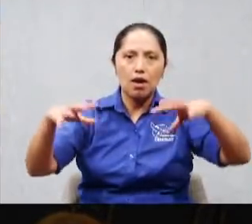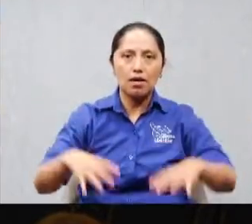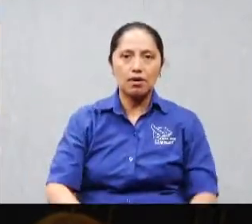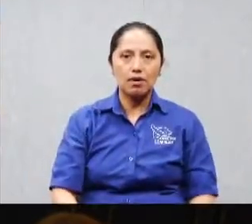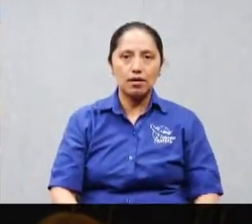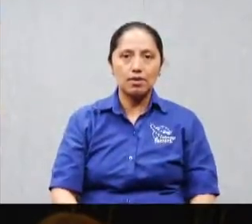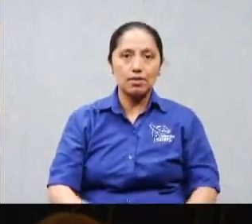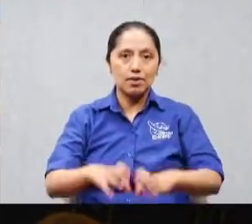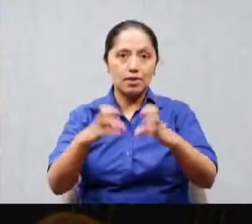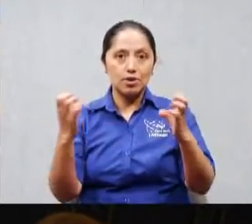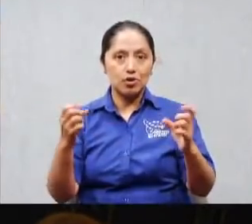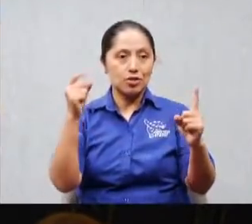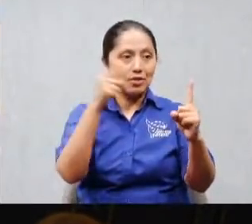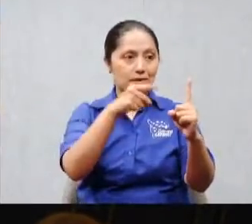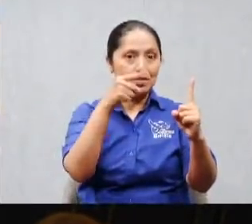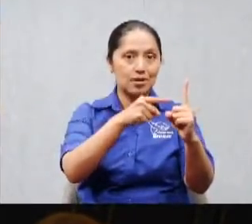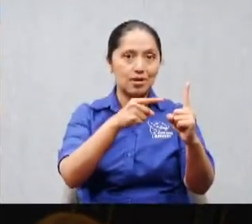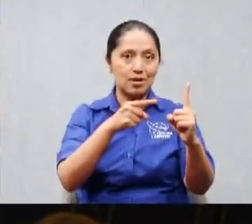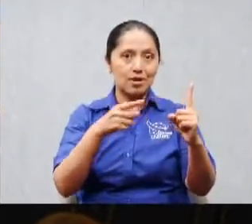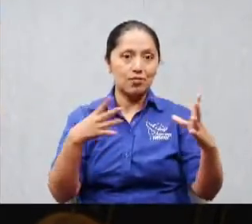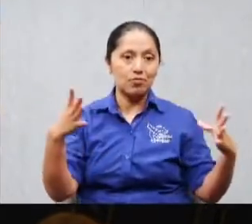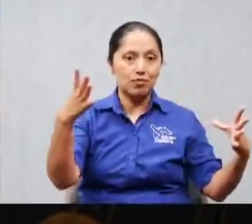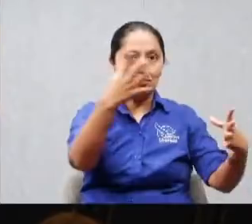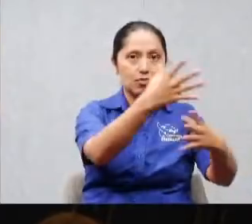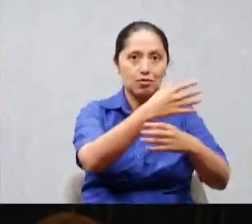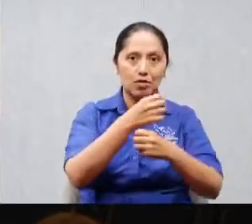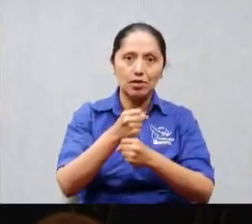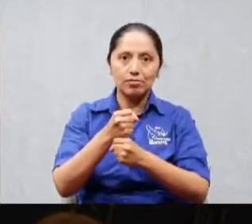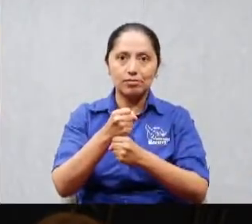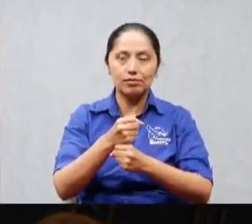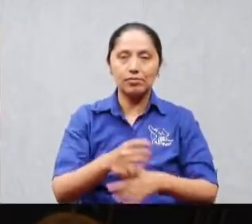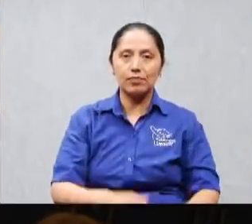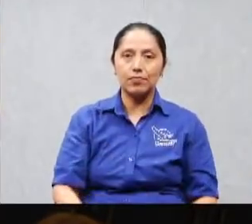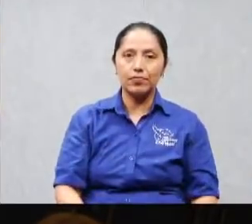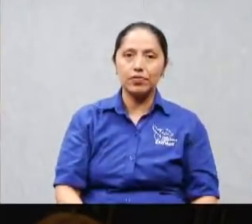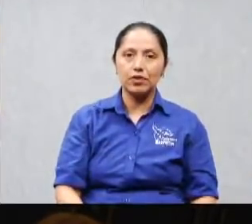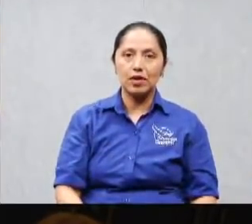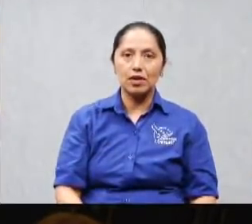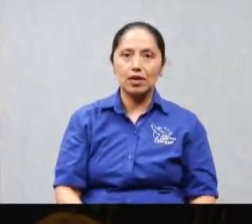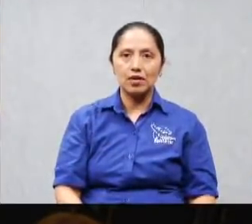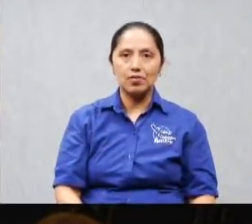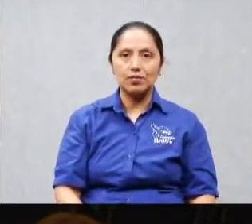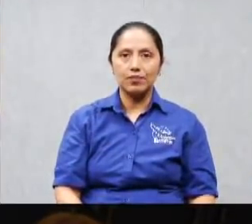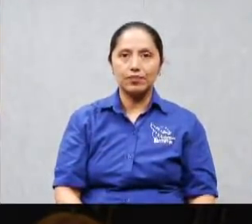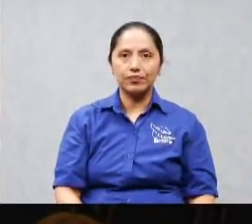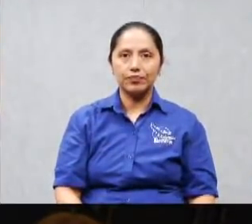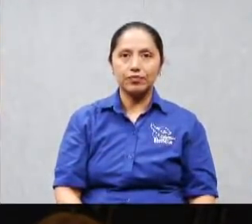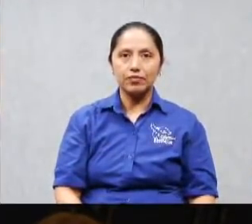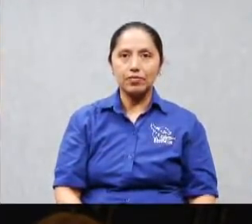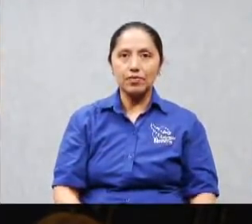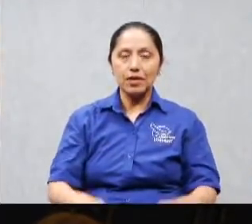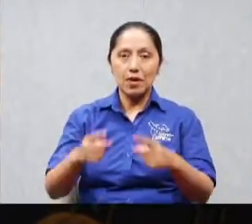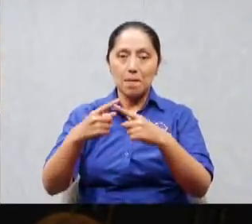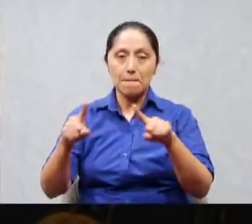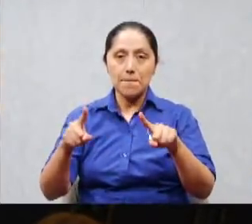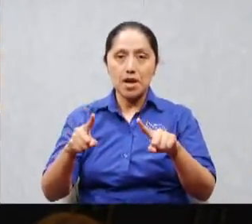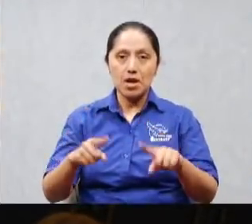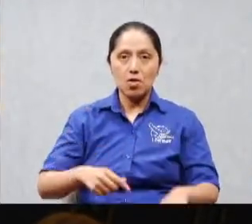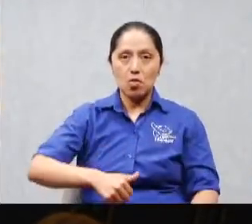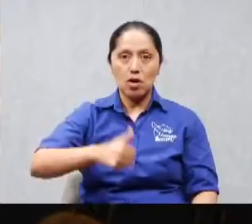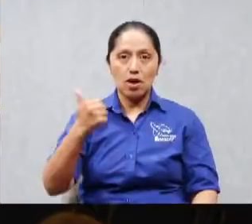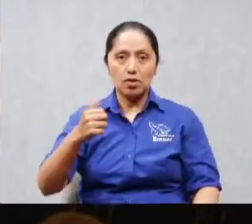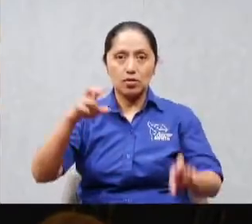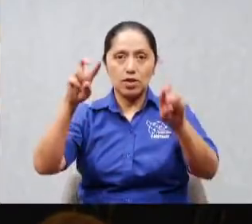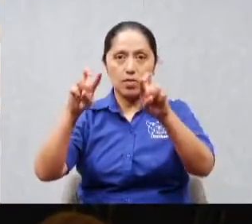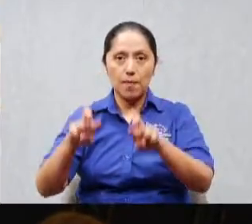los paganos Señor Jehová no nos tomes en cuenta este pecado él dijo